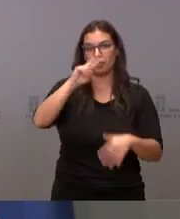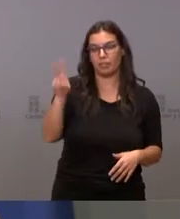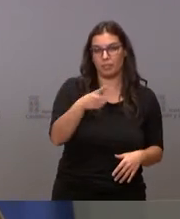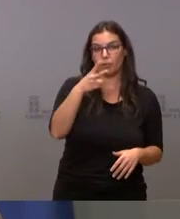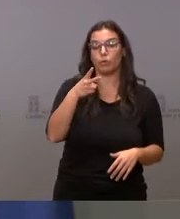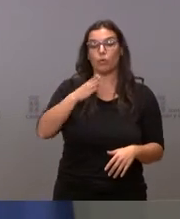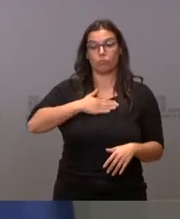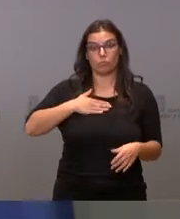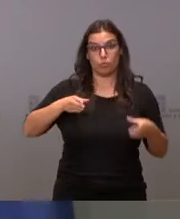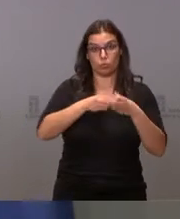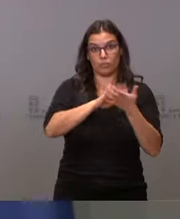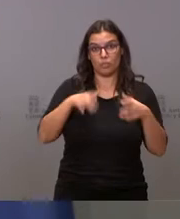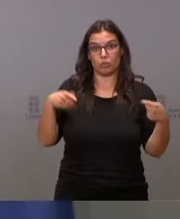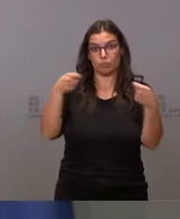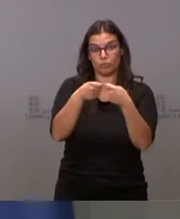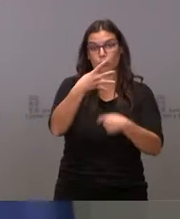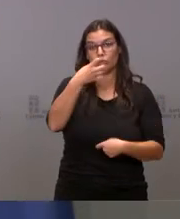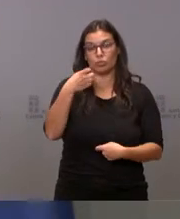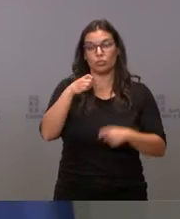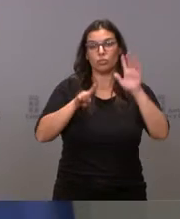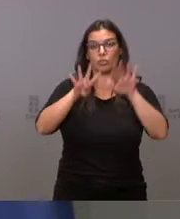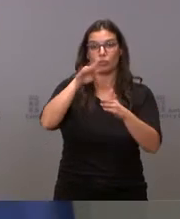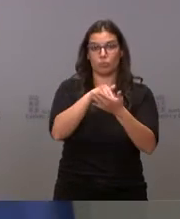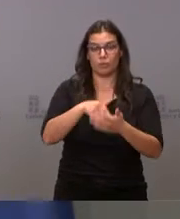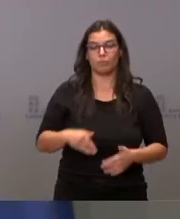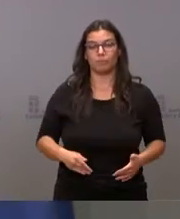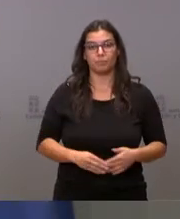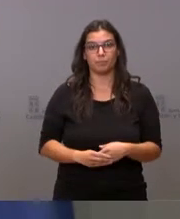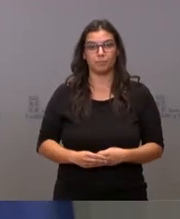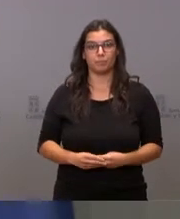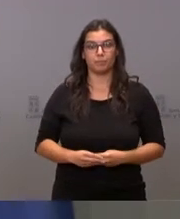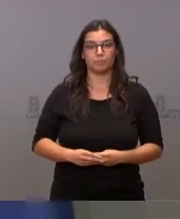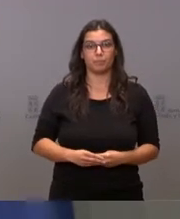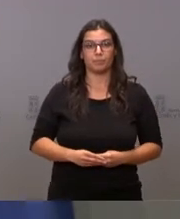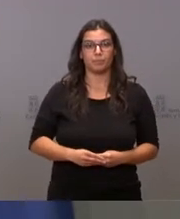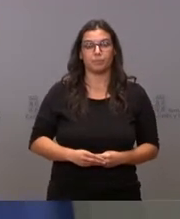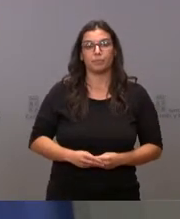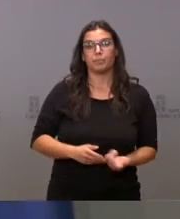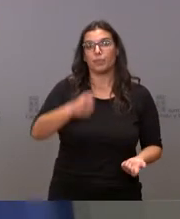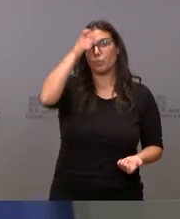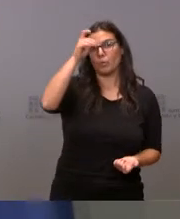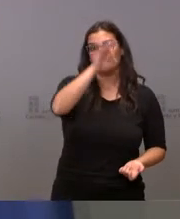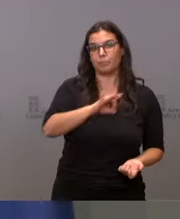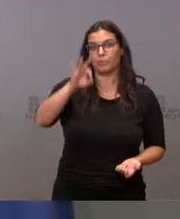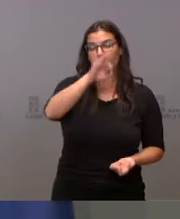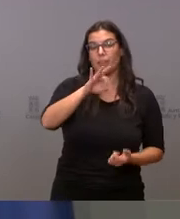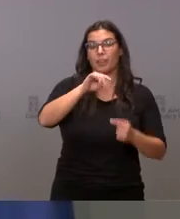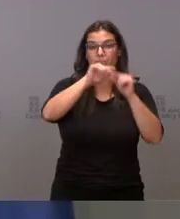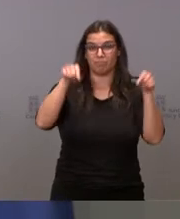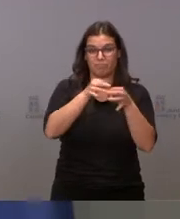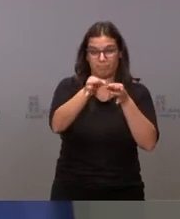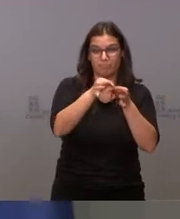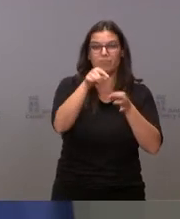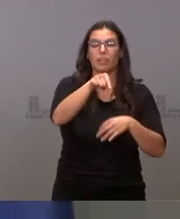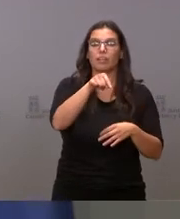cuales la Junta va a financiar 474.000. En Villamuriel de Cerrato, en Palencia, se va a renovar la